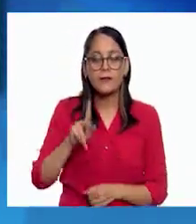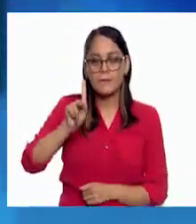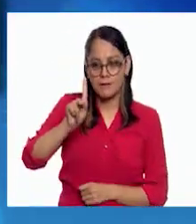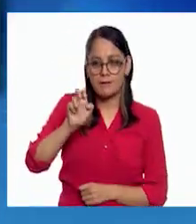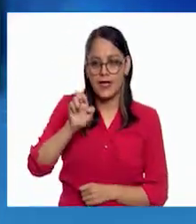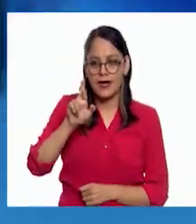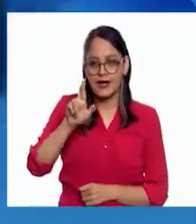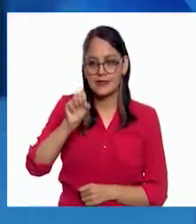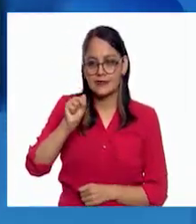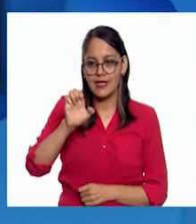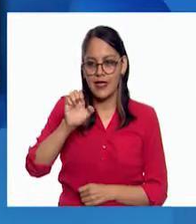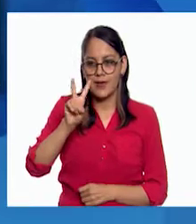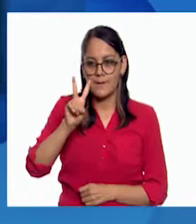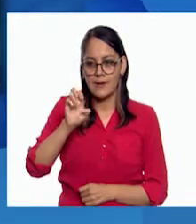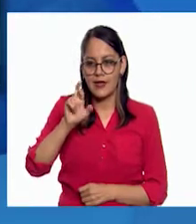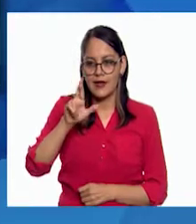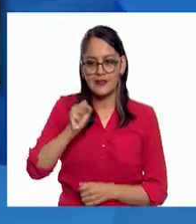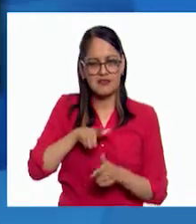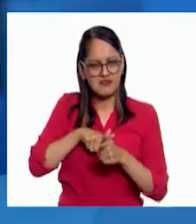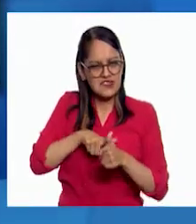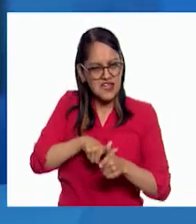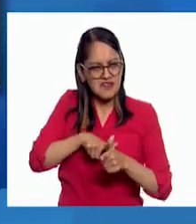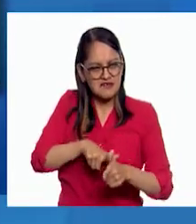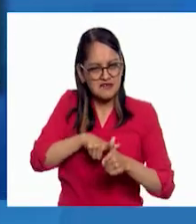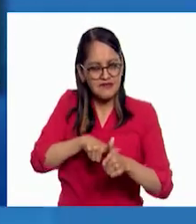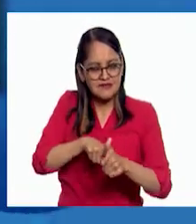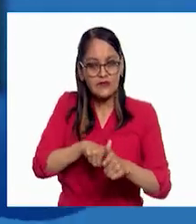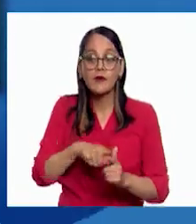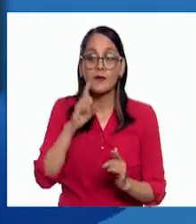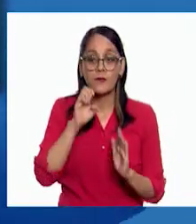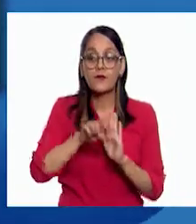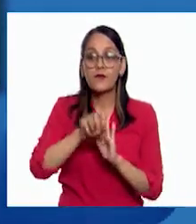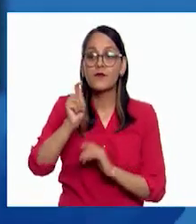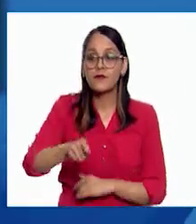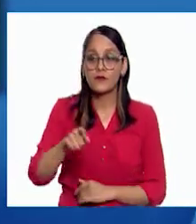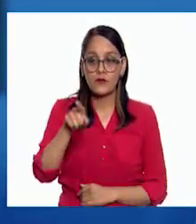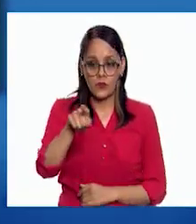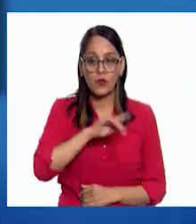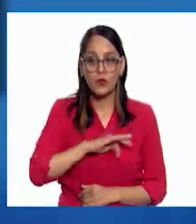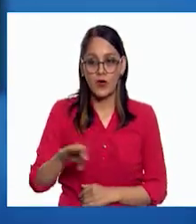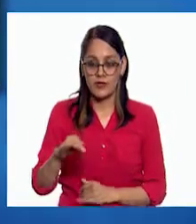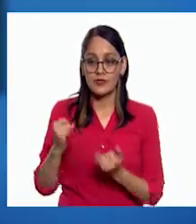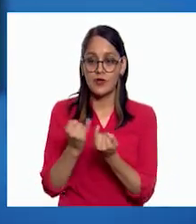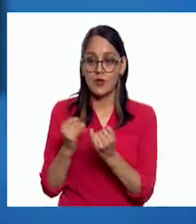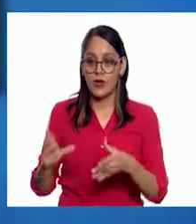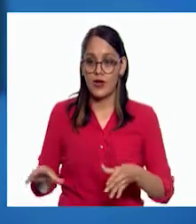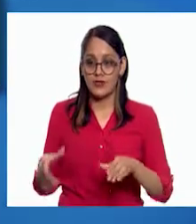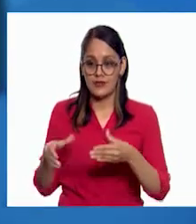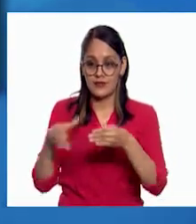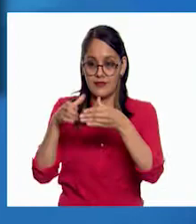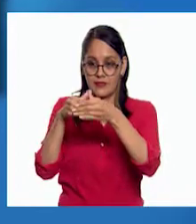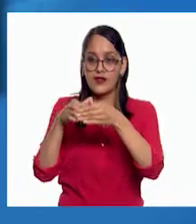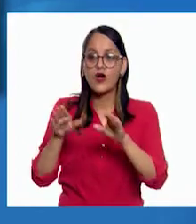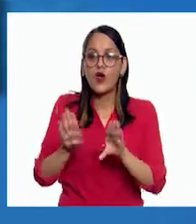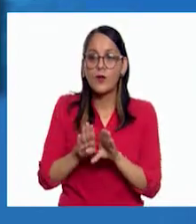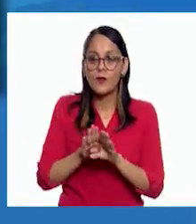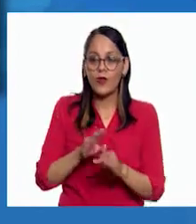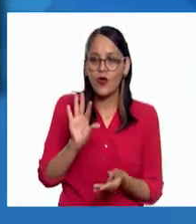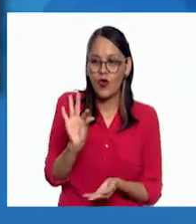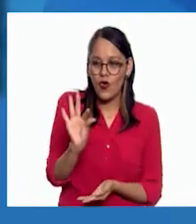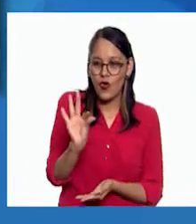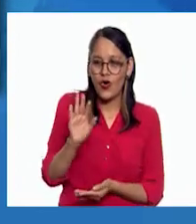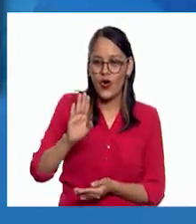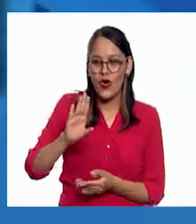¿Estás listo para descubrir de qué se trata? El desafío consiste en construir una torre con gomitas y palillos o